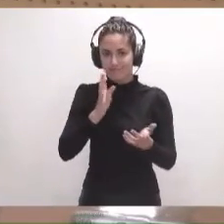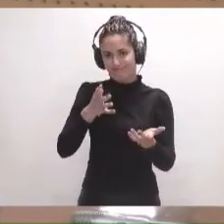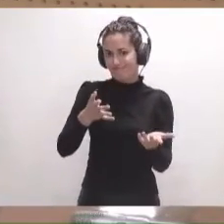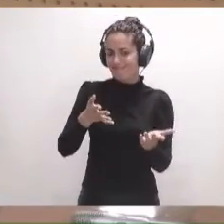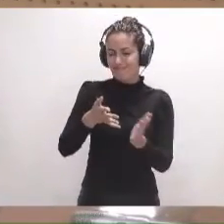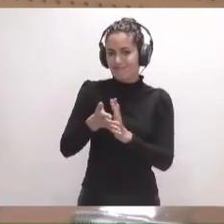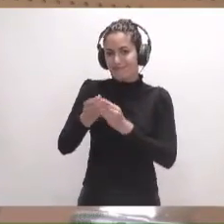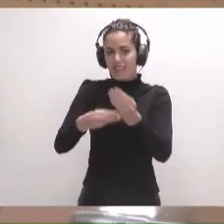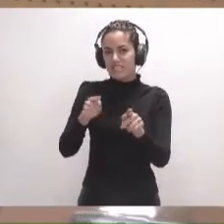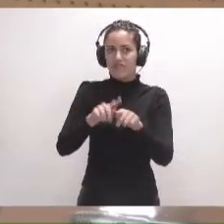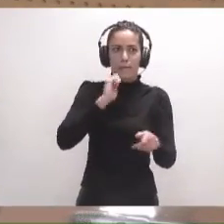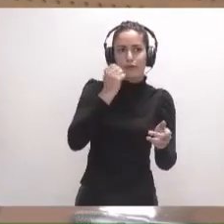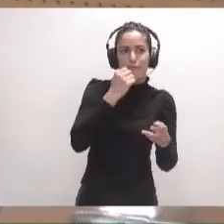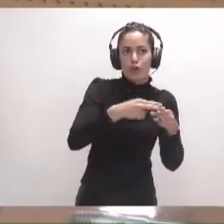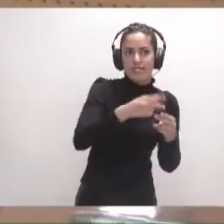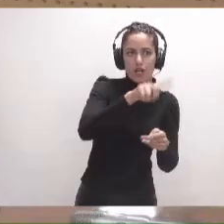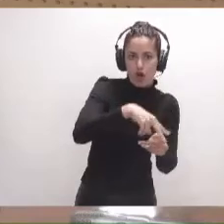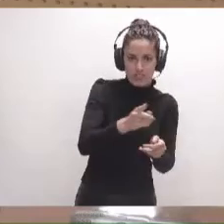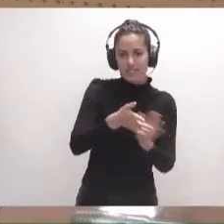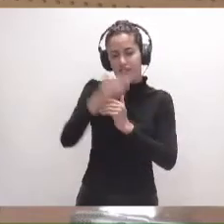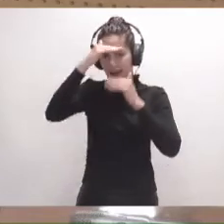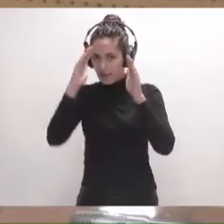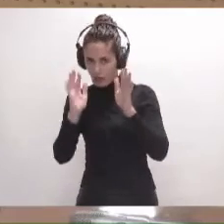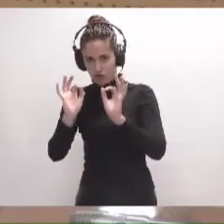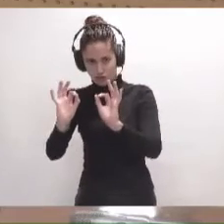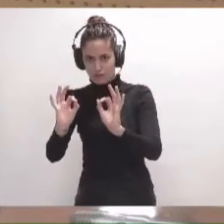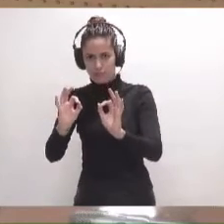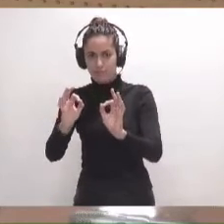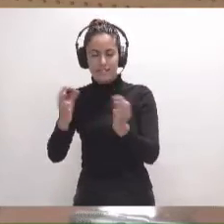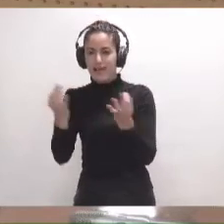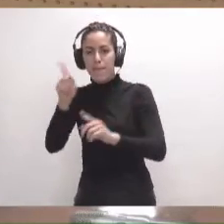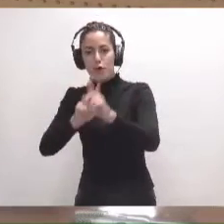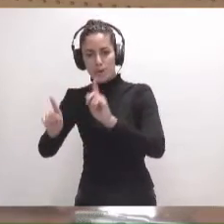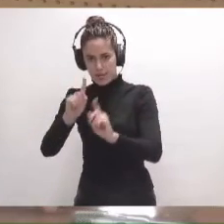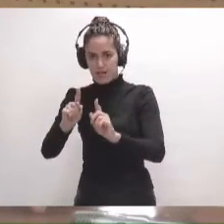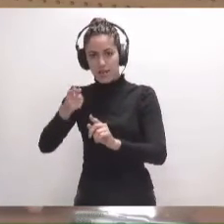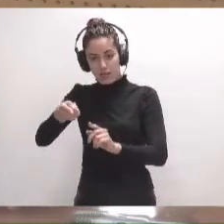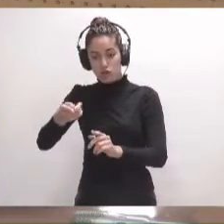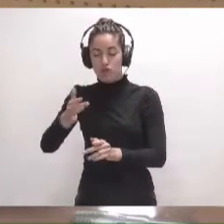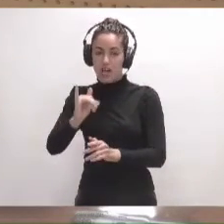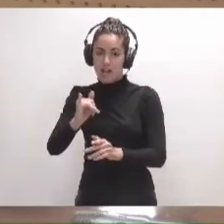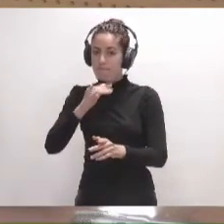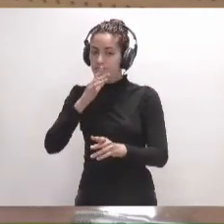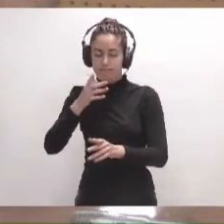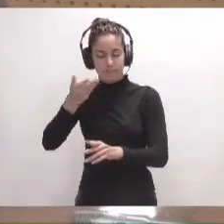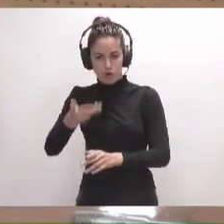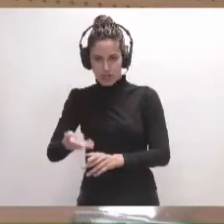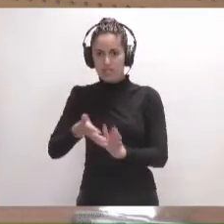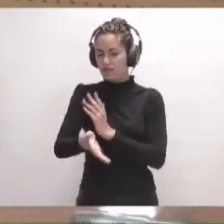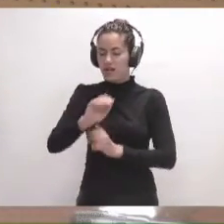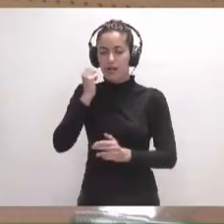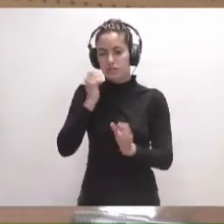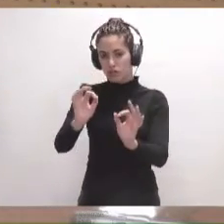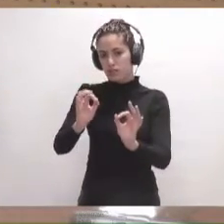ellos hacen. No es una reclamación política, es una atención al problema tan grande que están teniendo. Yo creo que esta